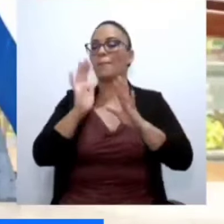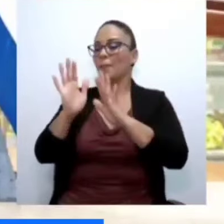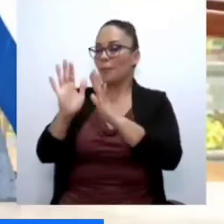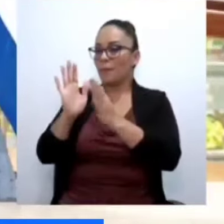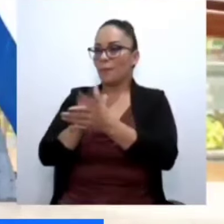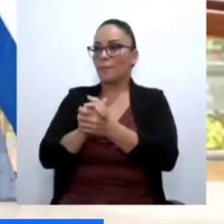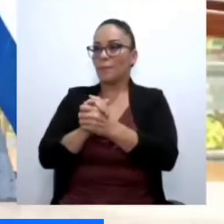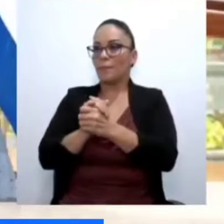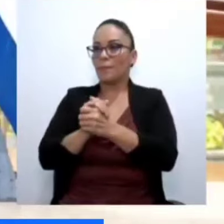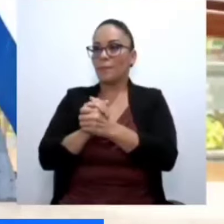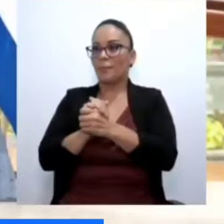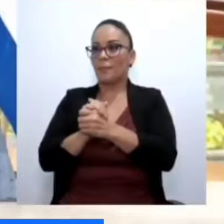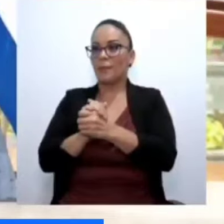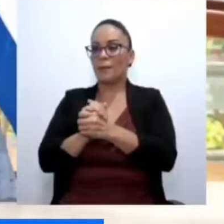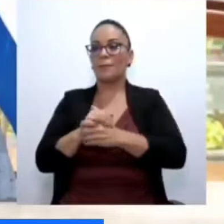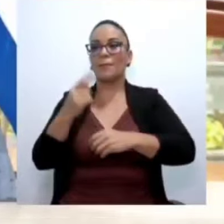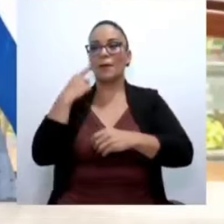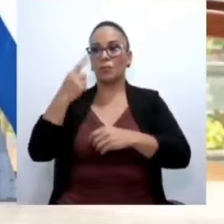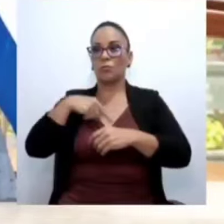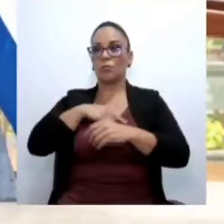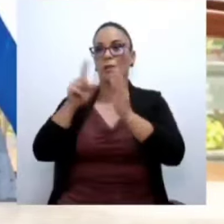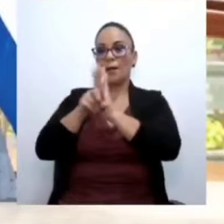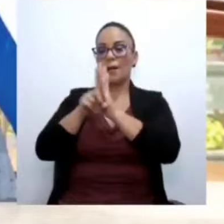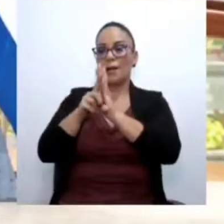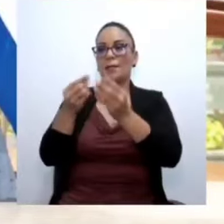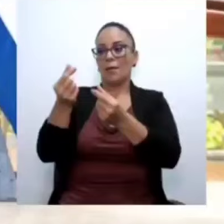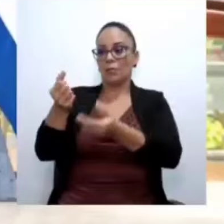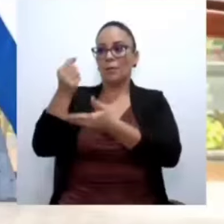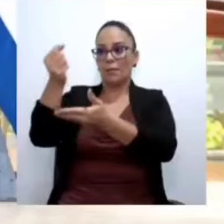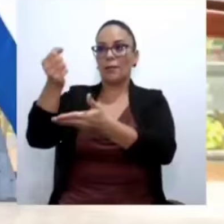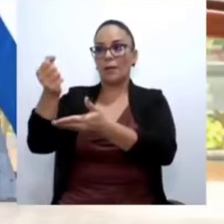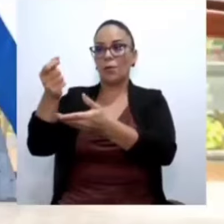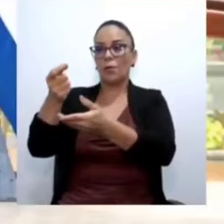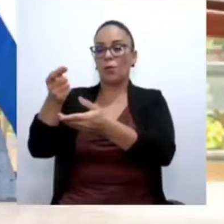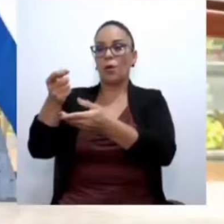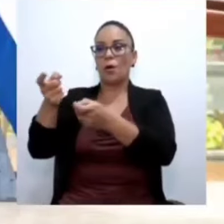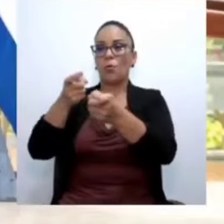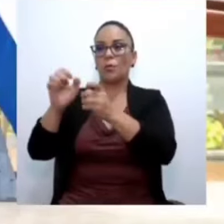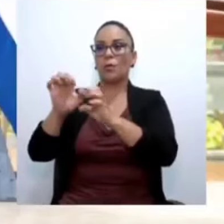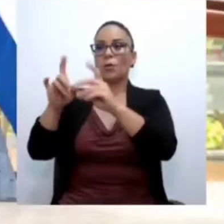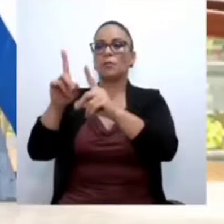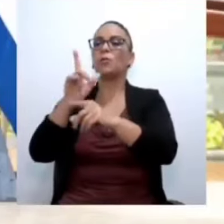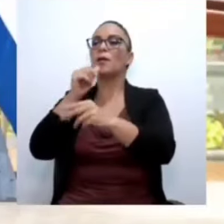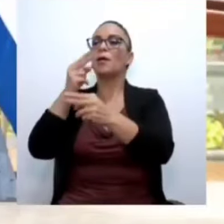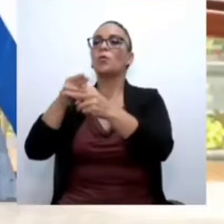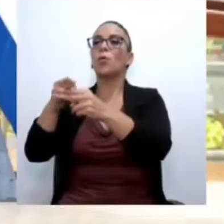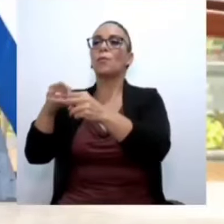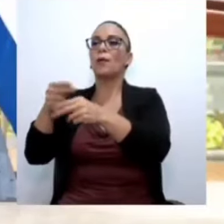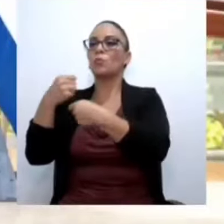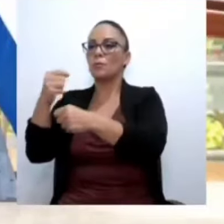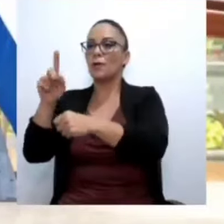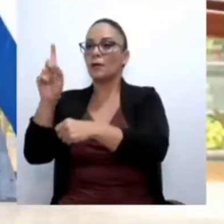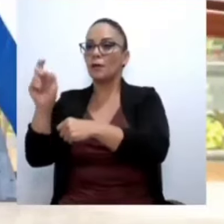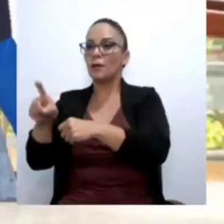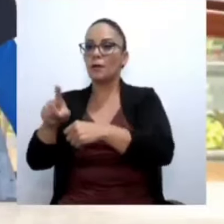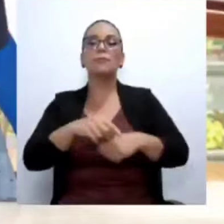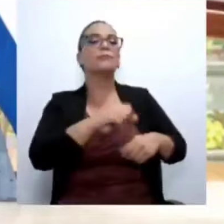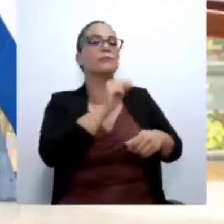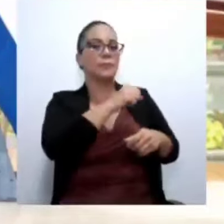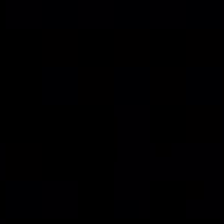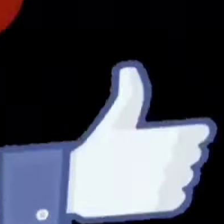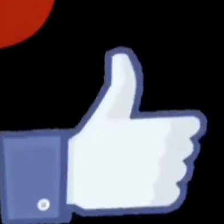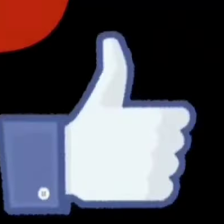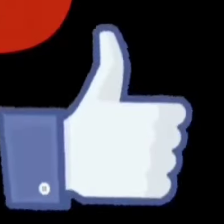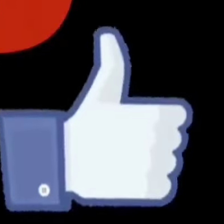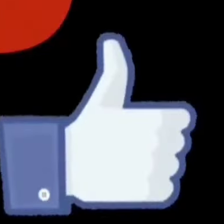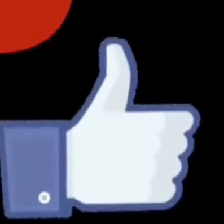nosotros, de acuerdo a la ley, le pasamos la plata a la Junta de Educación. Así es. La Junta de Educación. ¿Quién los nombra? ¿La Municipalidad? Municipalidad, sí, señor. ahí está.